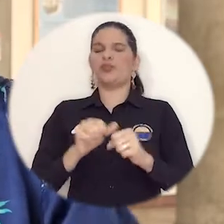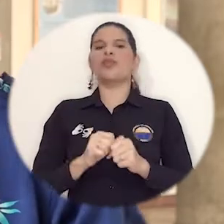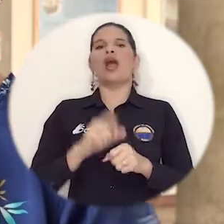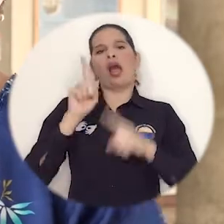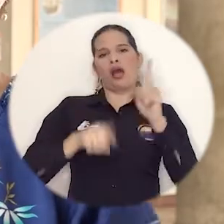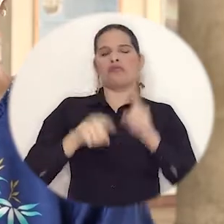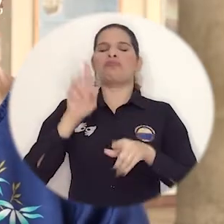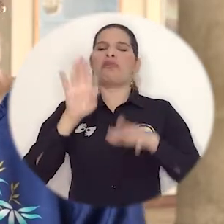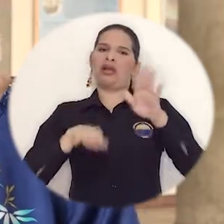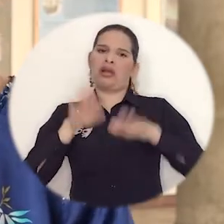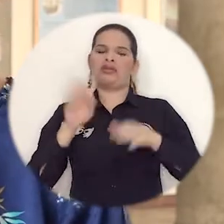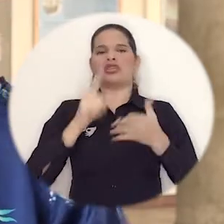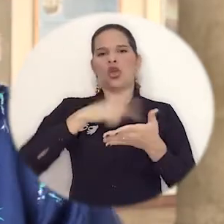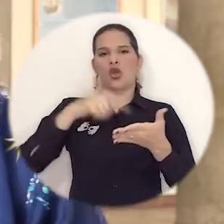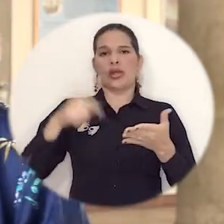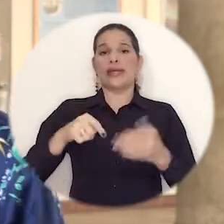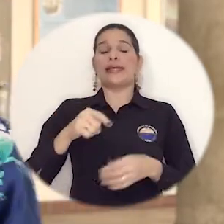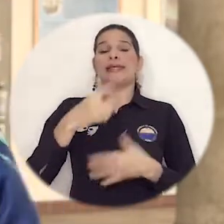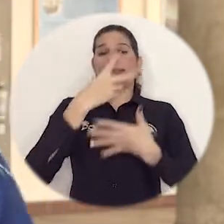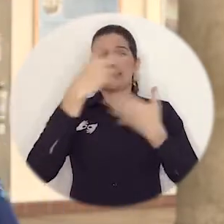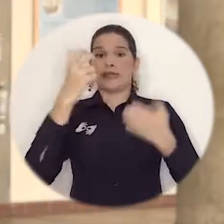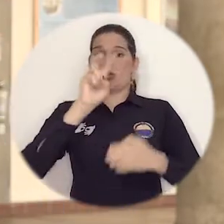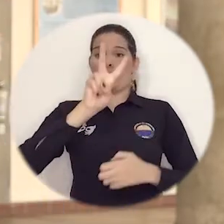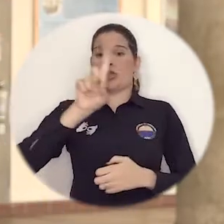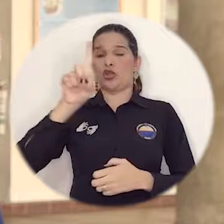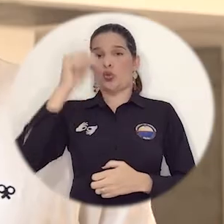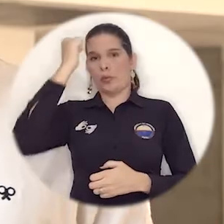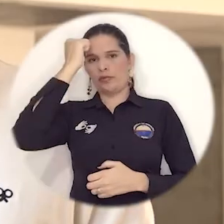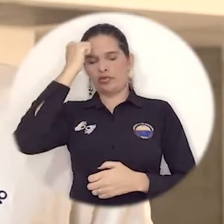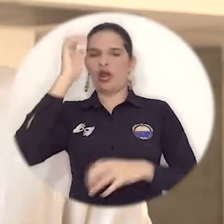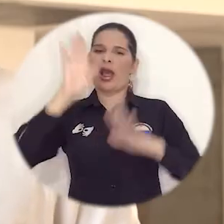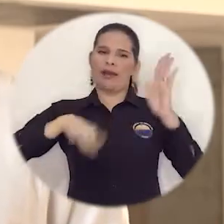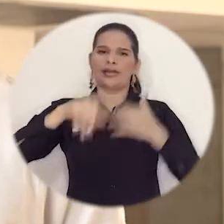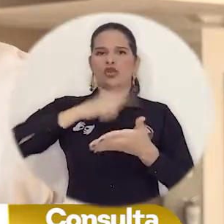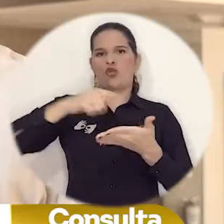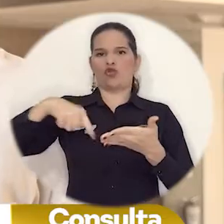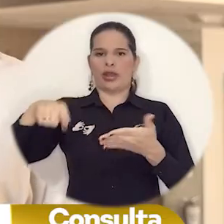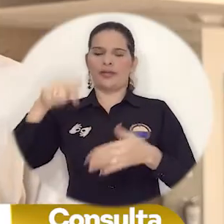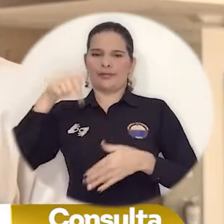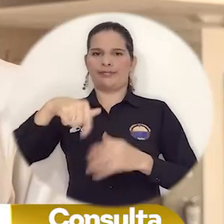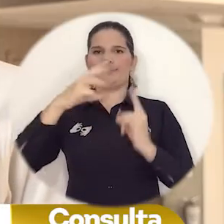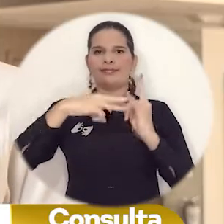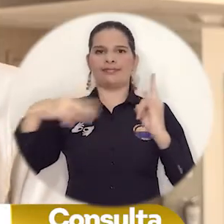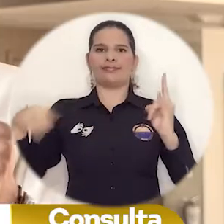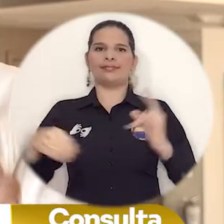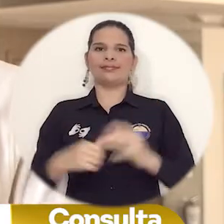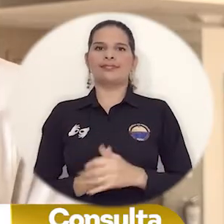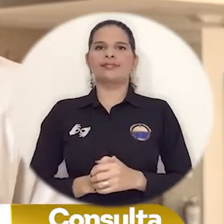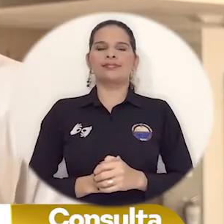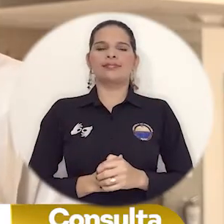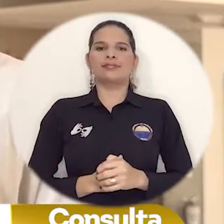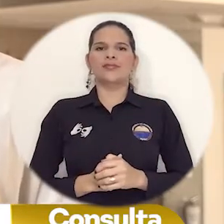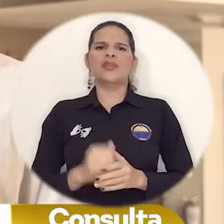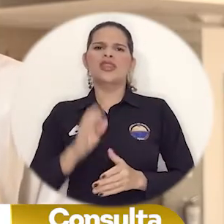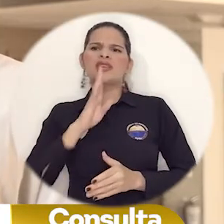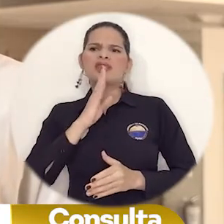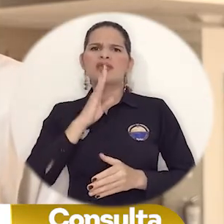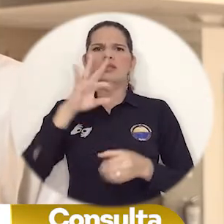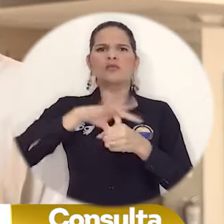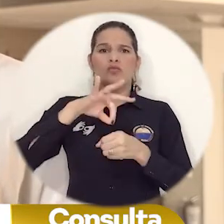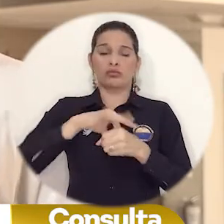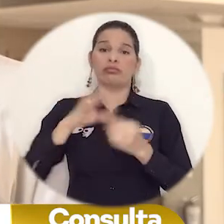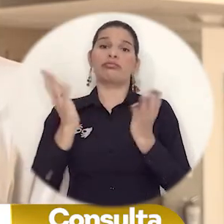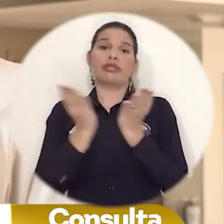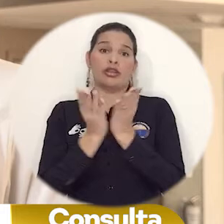ocasionales y 721 profesores son catedráticos. En este mismo sentido, ¿quiénes pueden votar? Estudiantes de